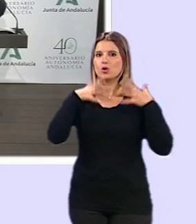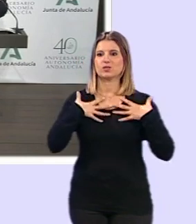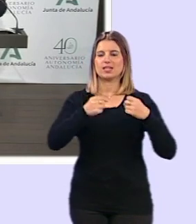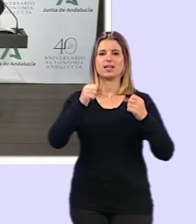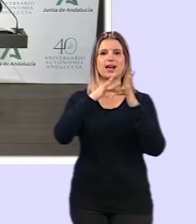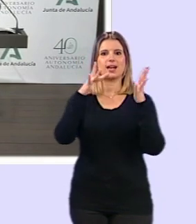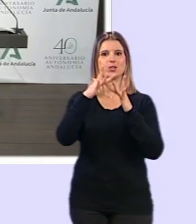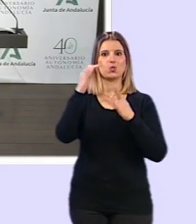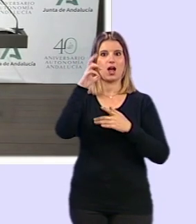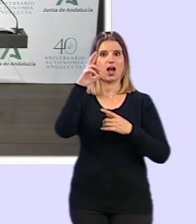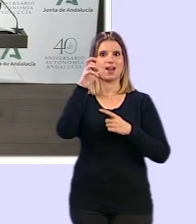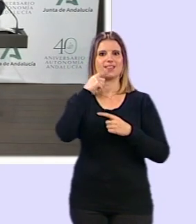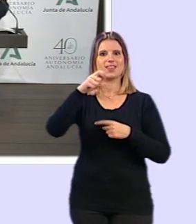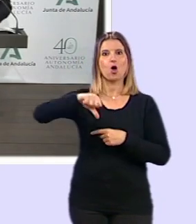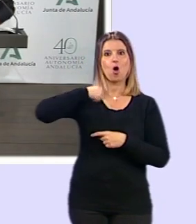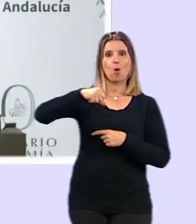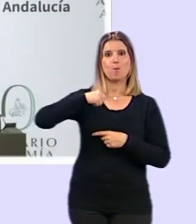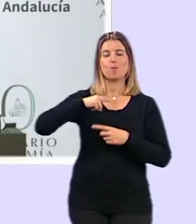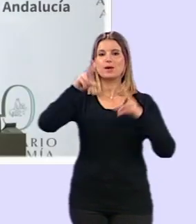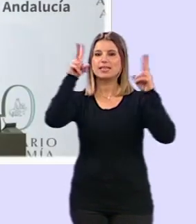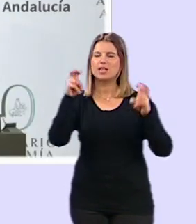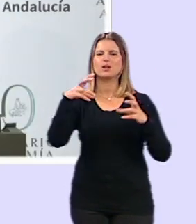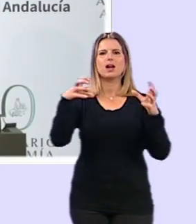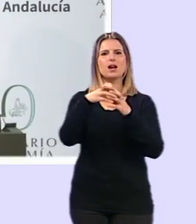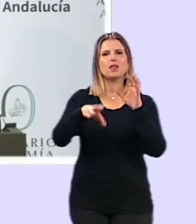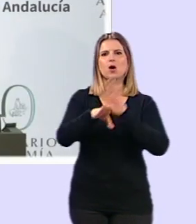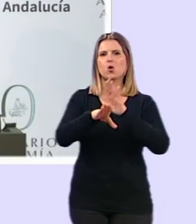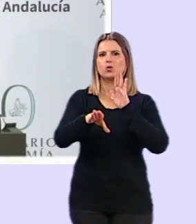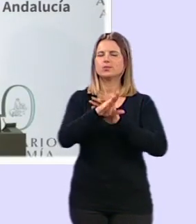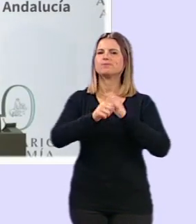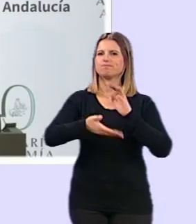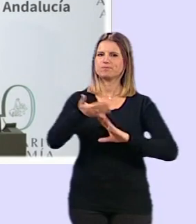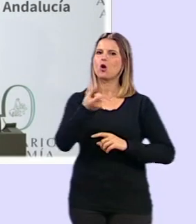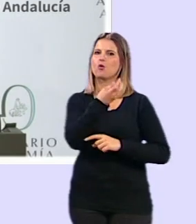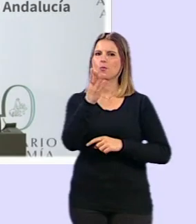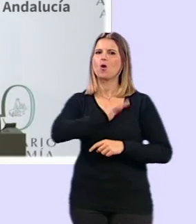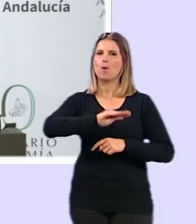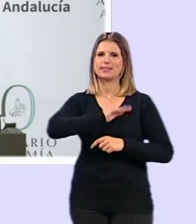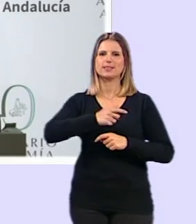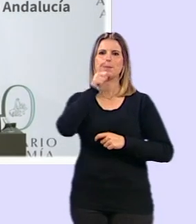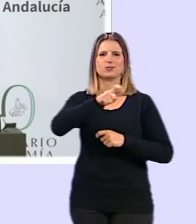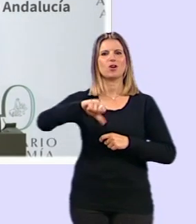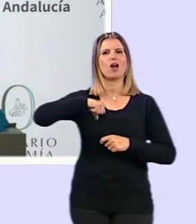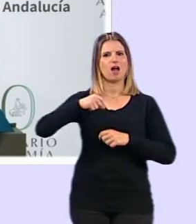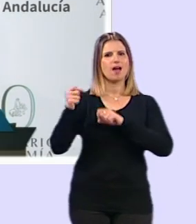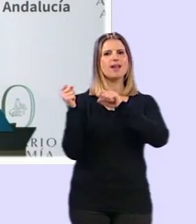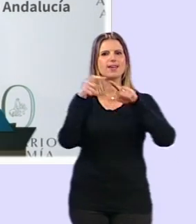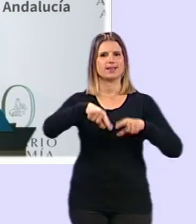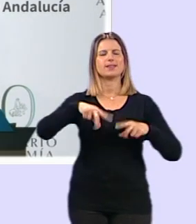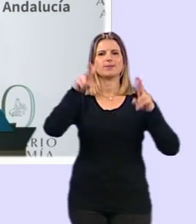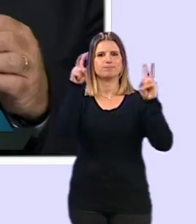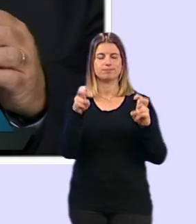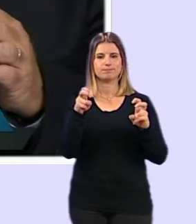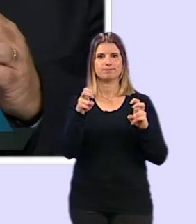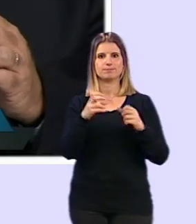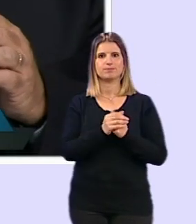referido a la situación de las hospitalizaciones en las que Granada sigue manteniendo una alta cifra de personas ingresadas. De forma provincializada,